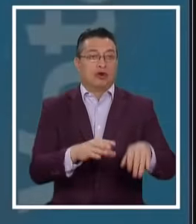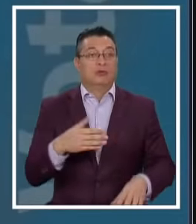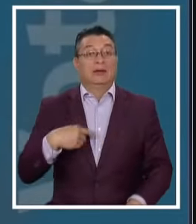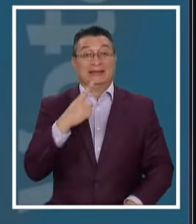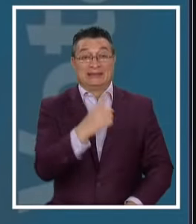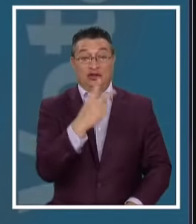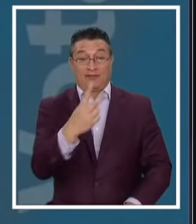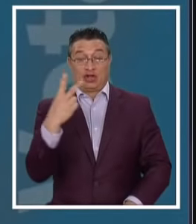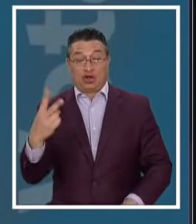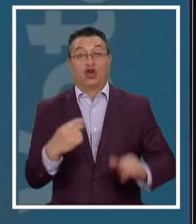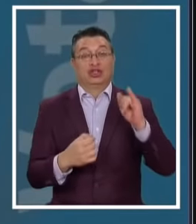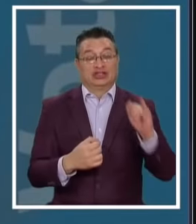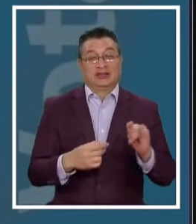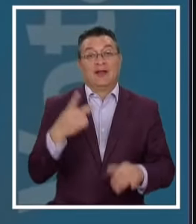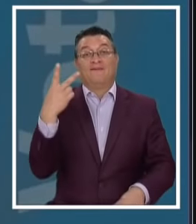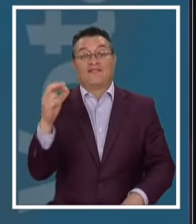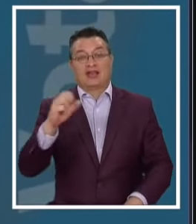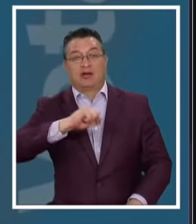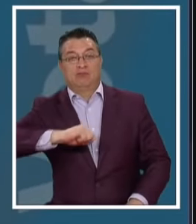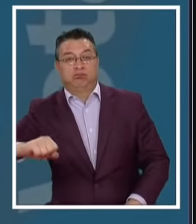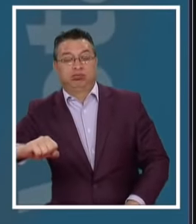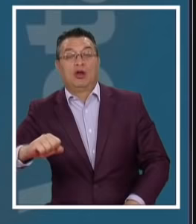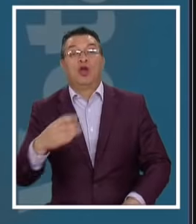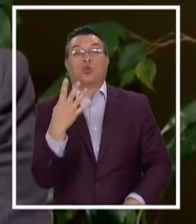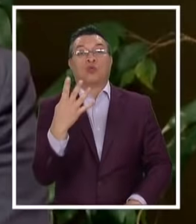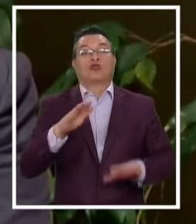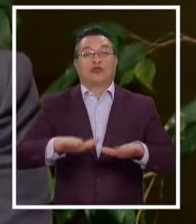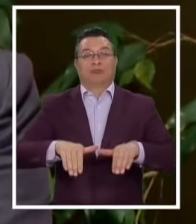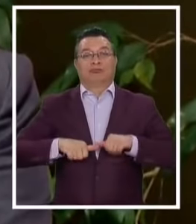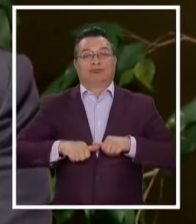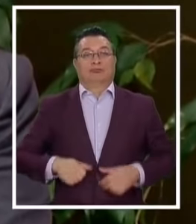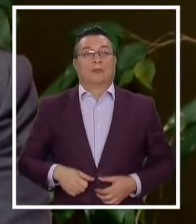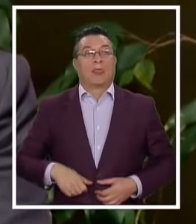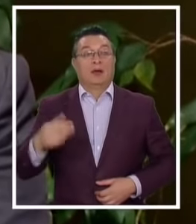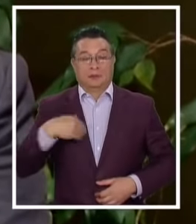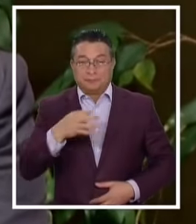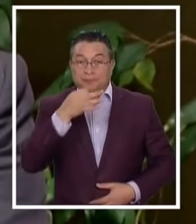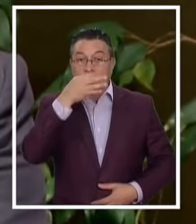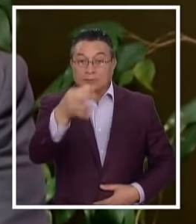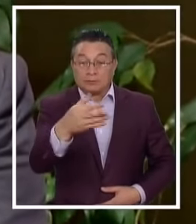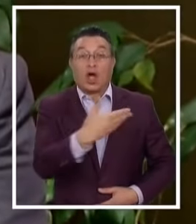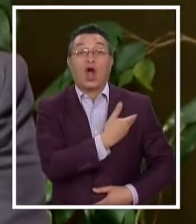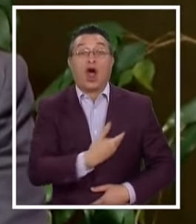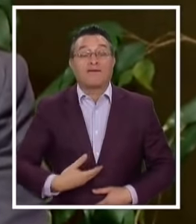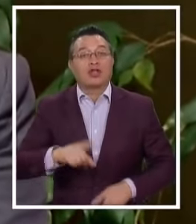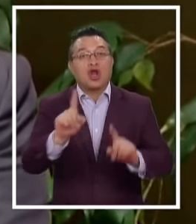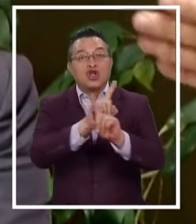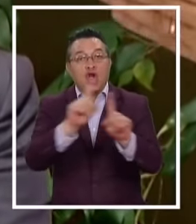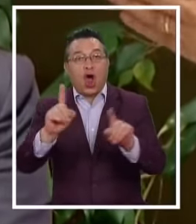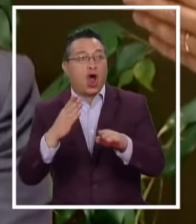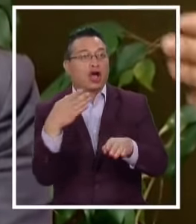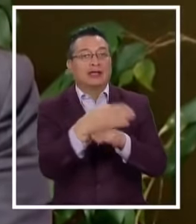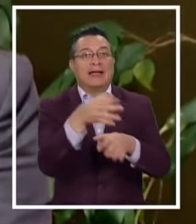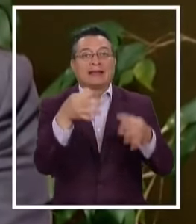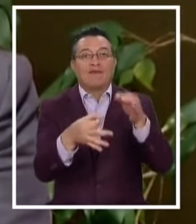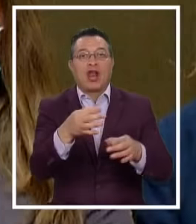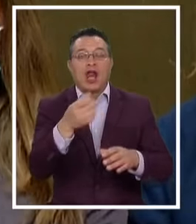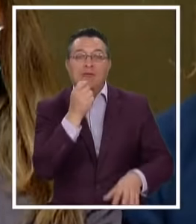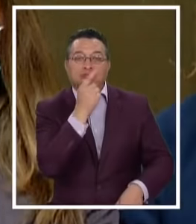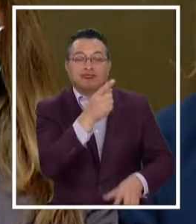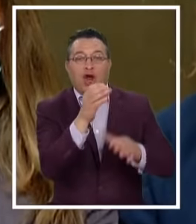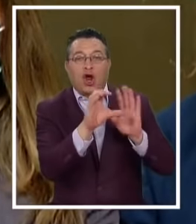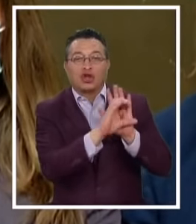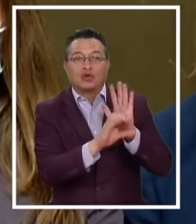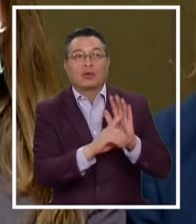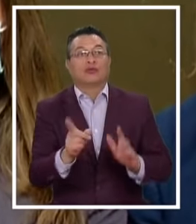122 votos, 20 en contra, 4 abstenciones Yo emplazo al gobierno a que no vaya al Tribunal Constitucional